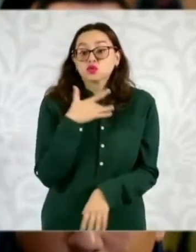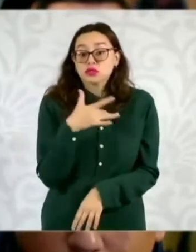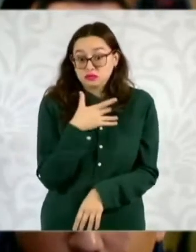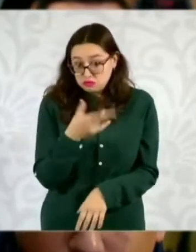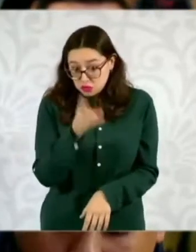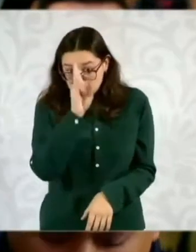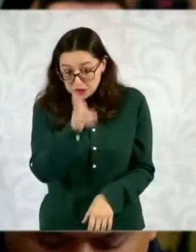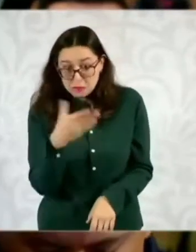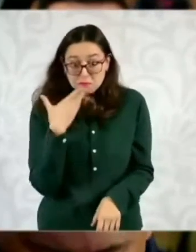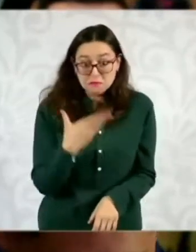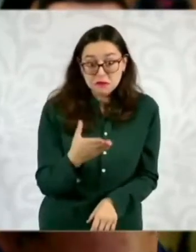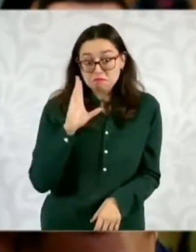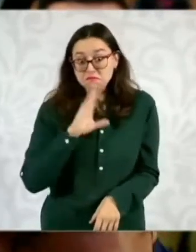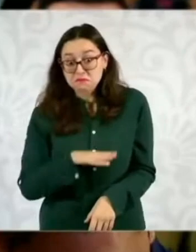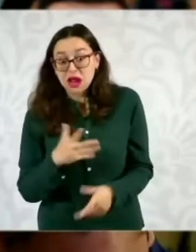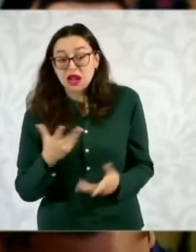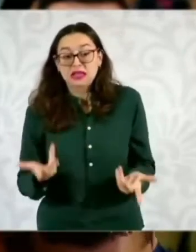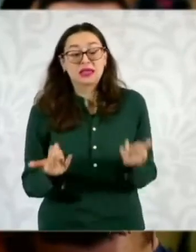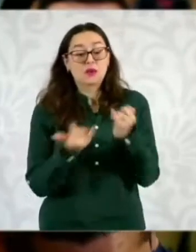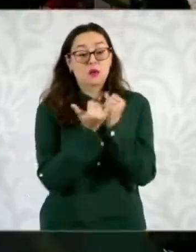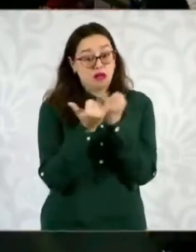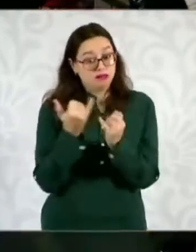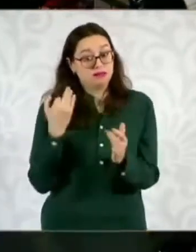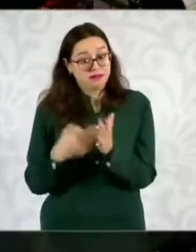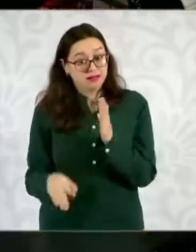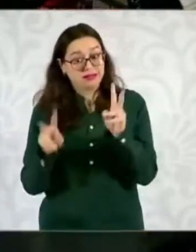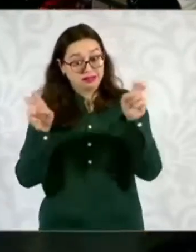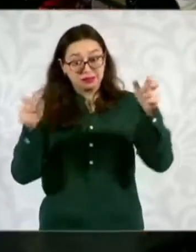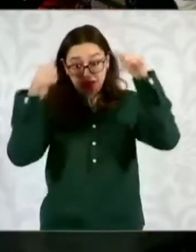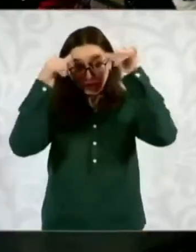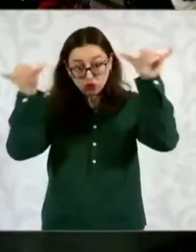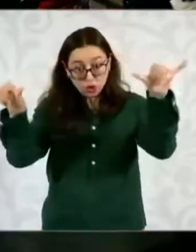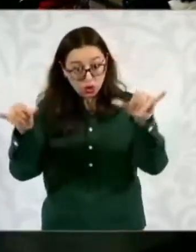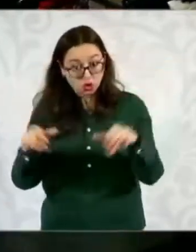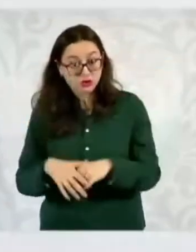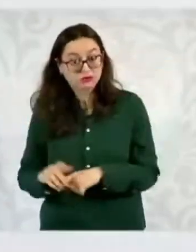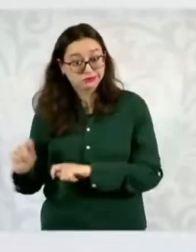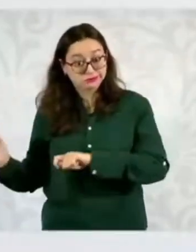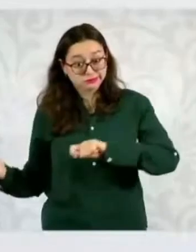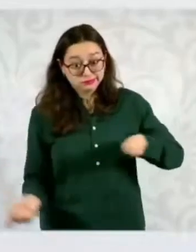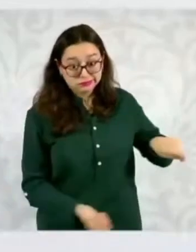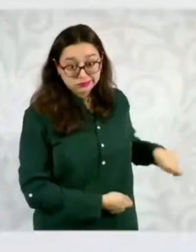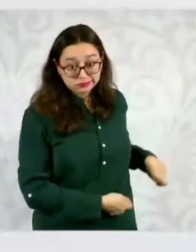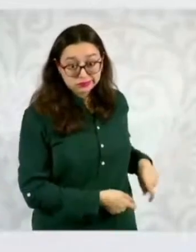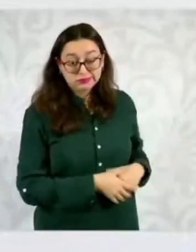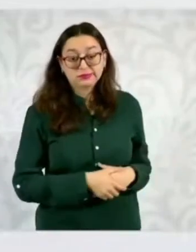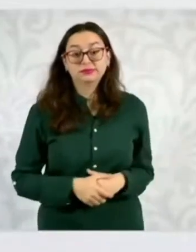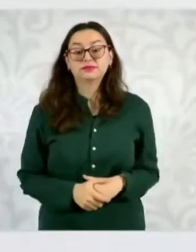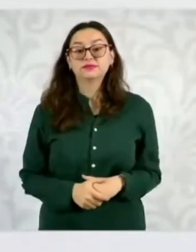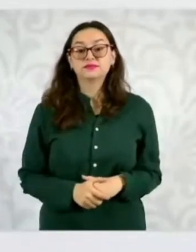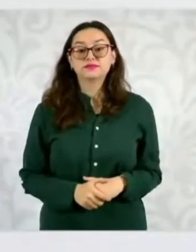y también qué opina sobre las corridas de toros. Sí. Siempre hay